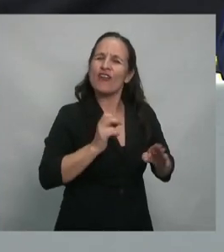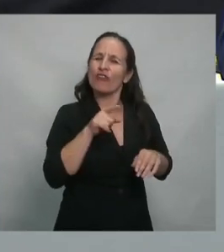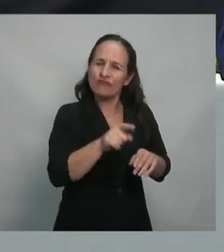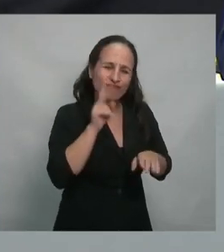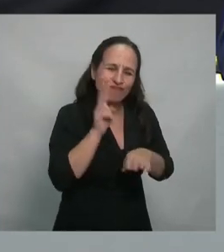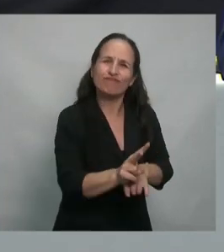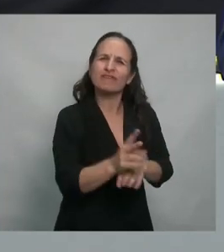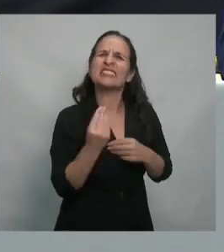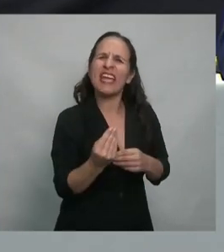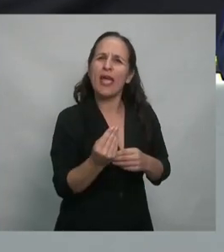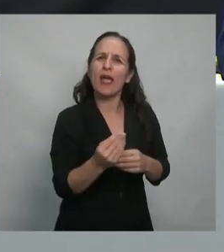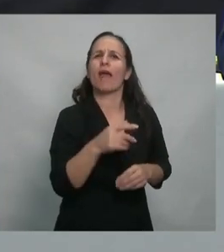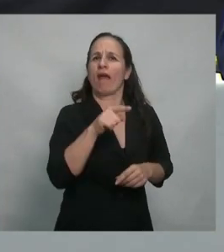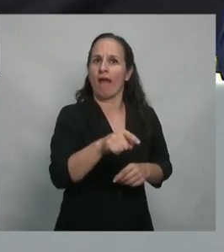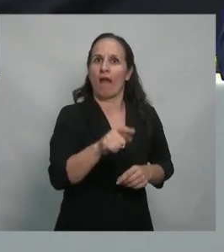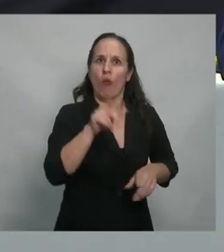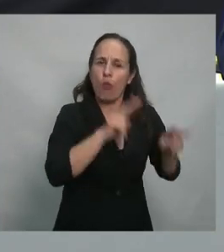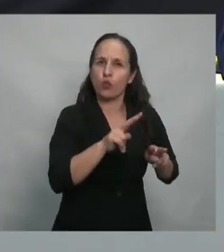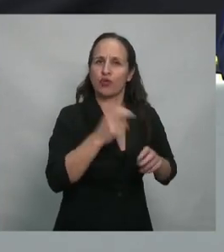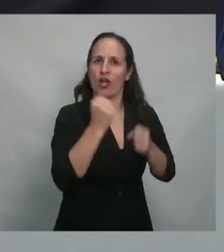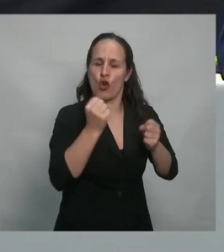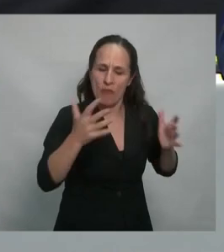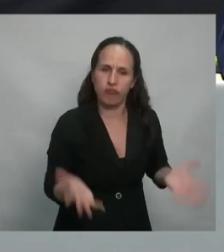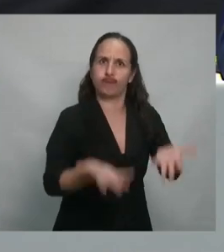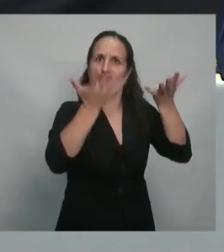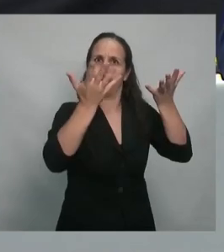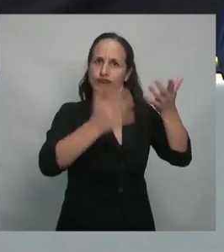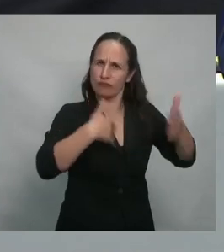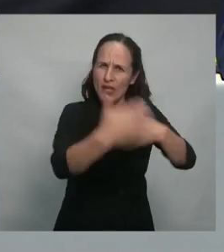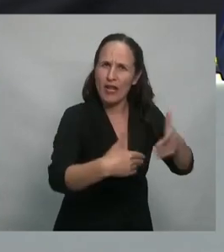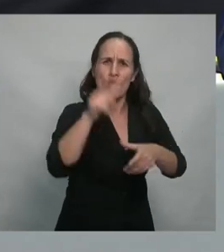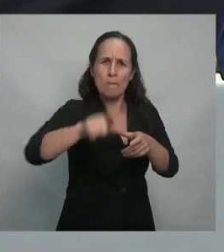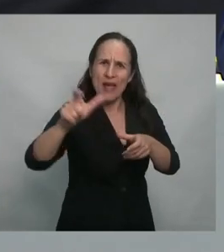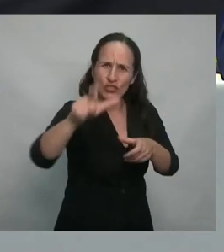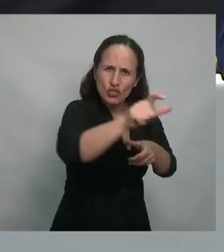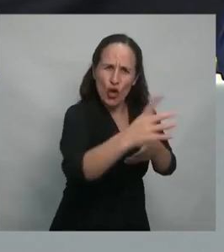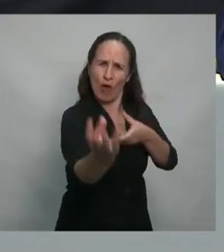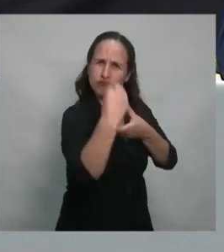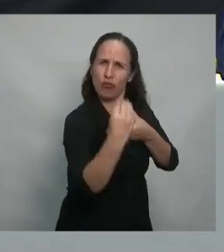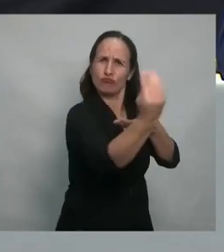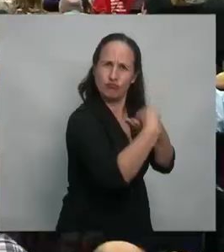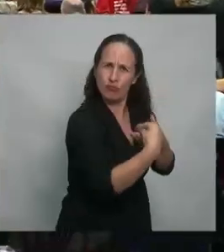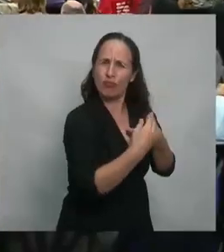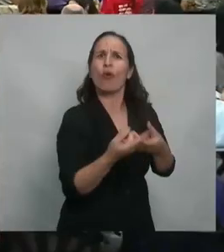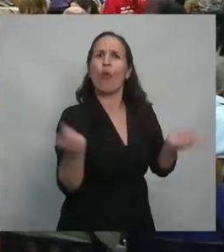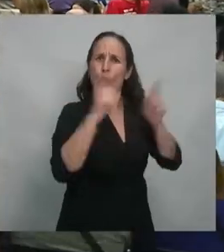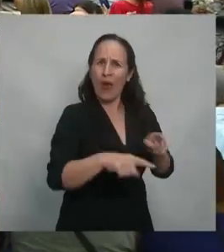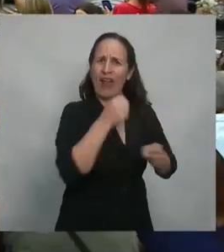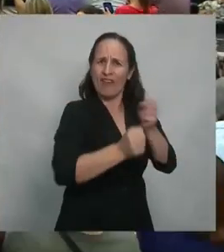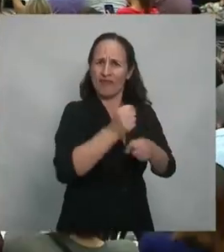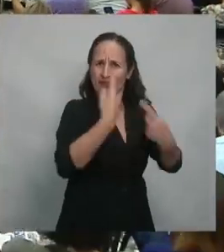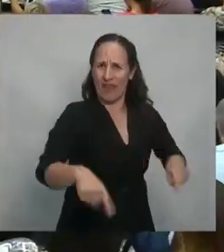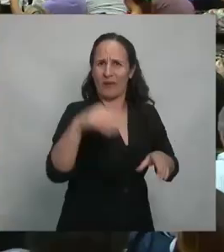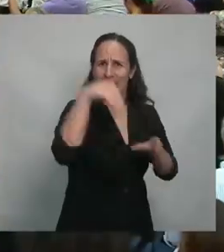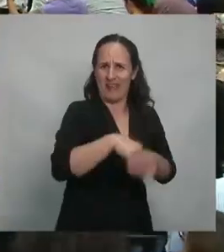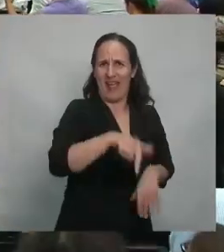el desarrollo, el crecimiento económico, la inclusión social, la reindustrialización de la Argentina.